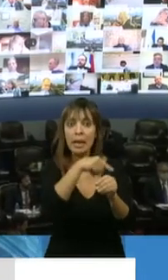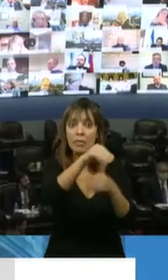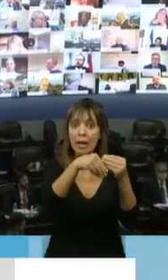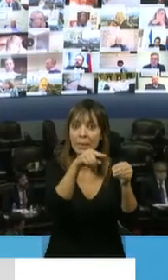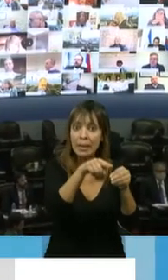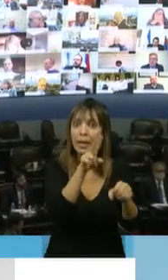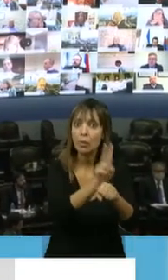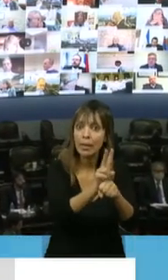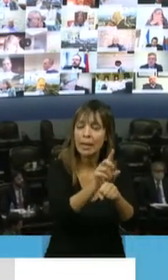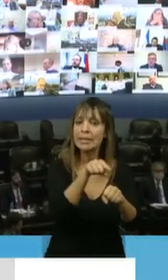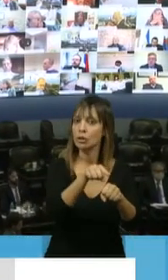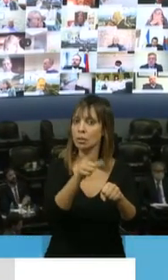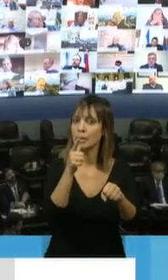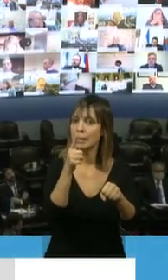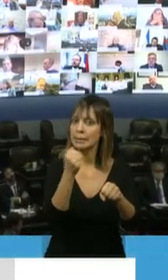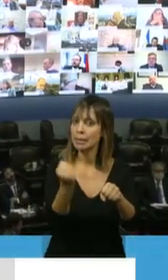protección